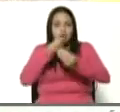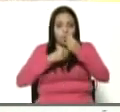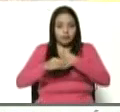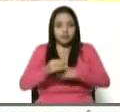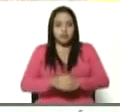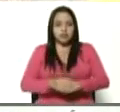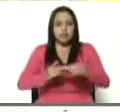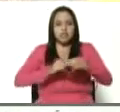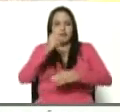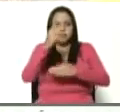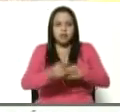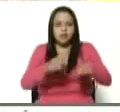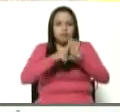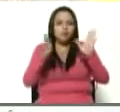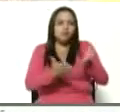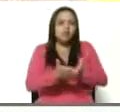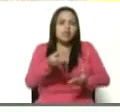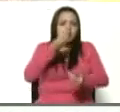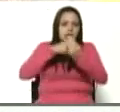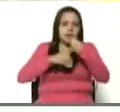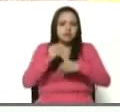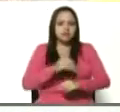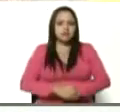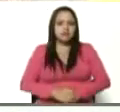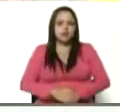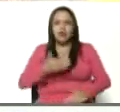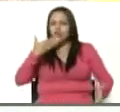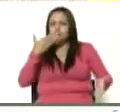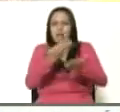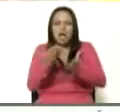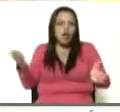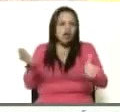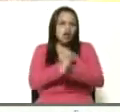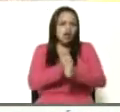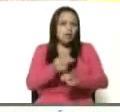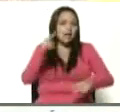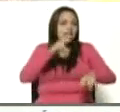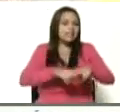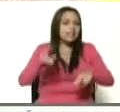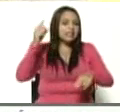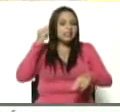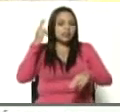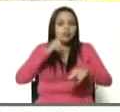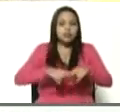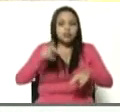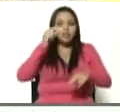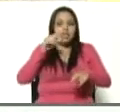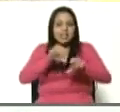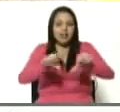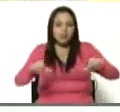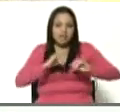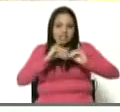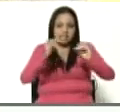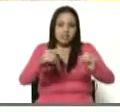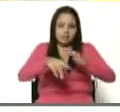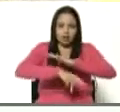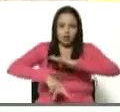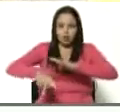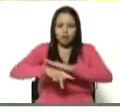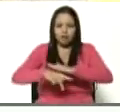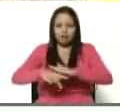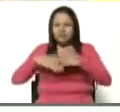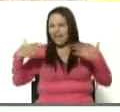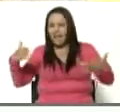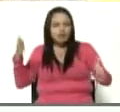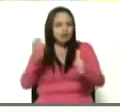del programa mundial de alimentos. Un gran logro para los niños y niñas de la escuela inicial. Un gran logro, de